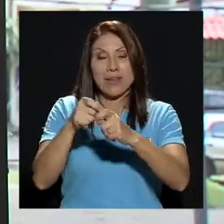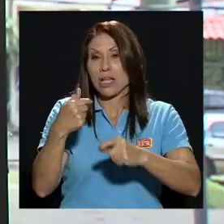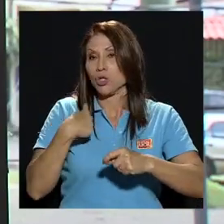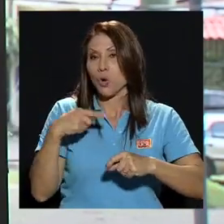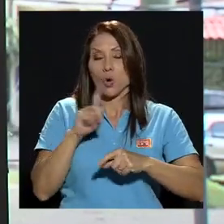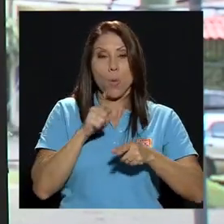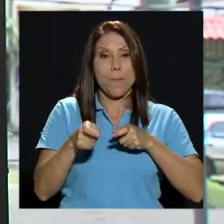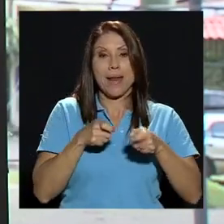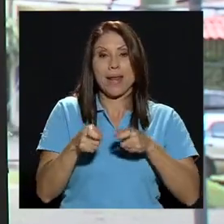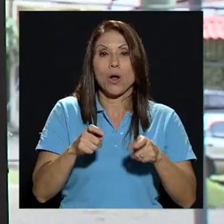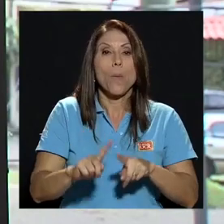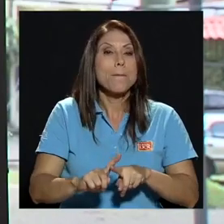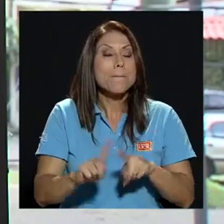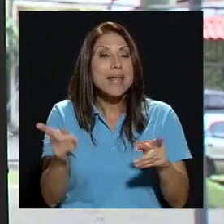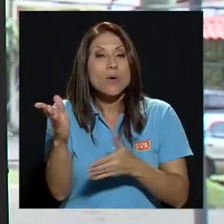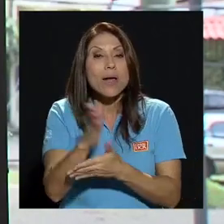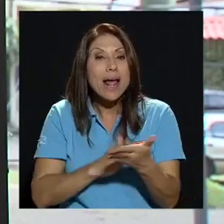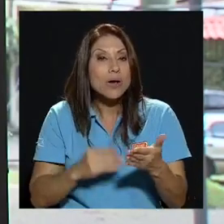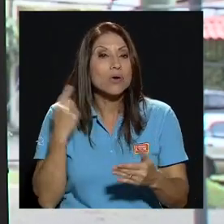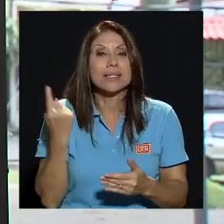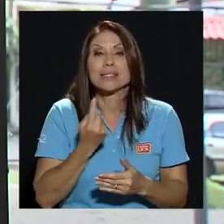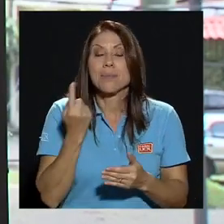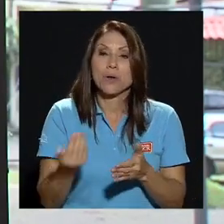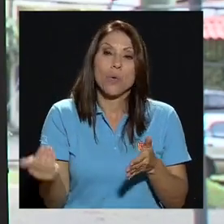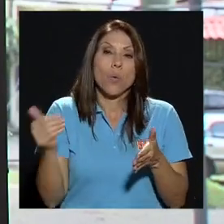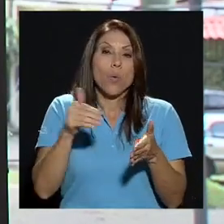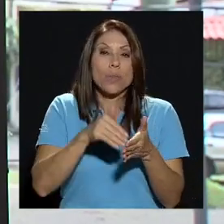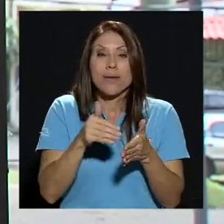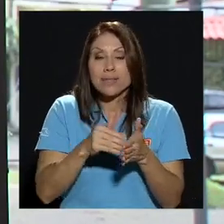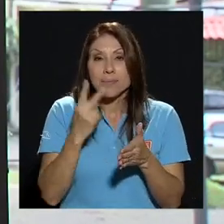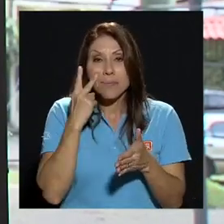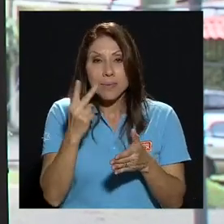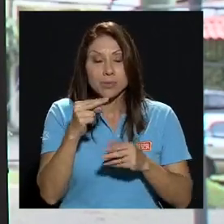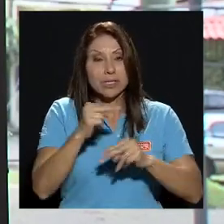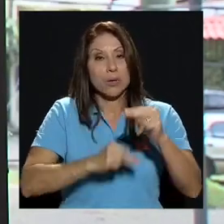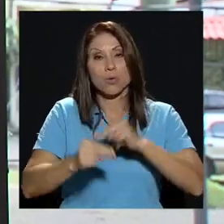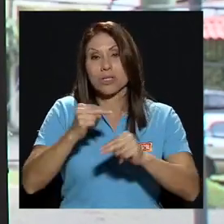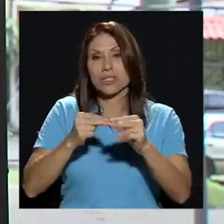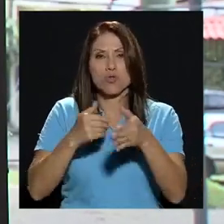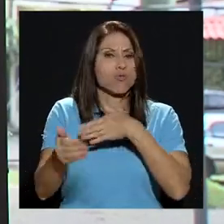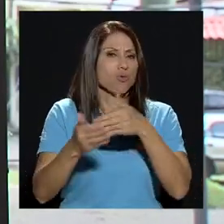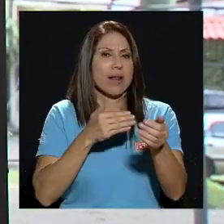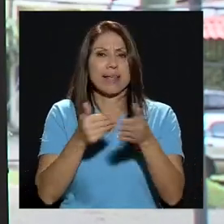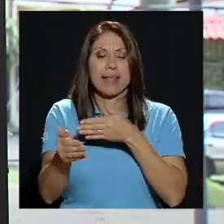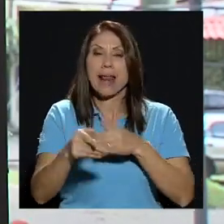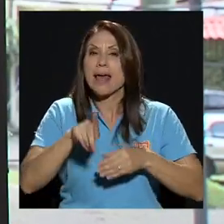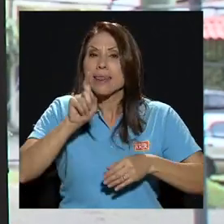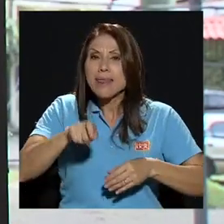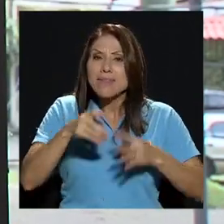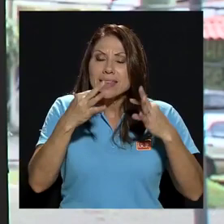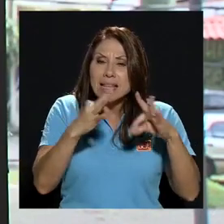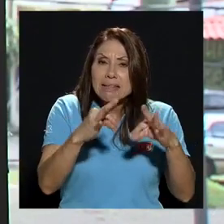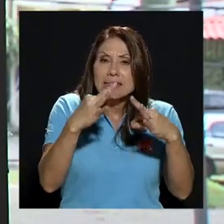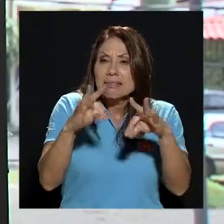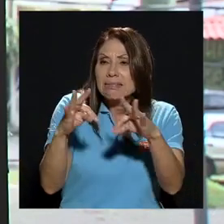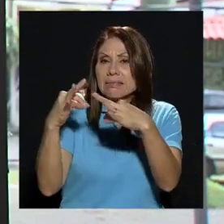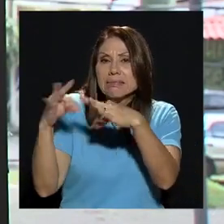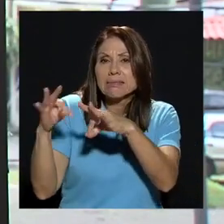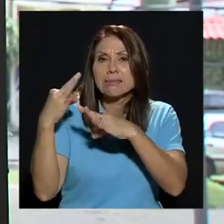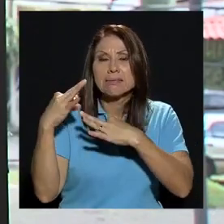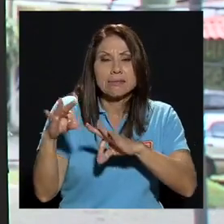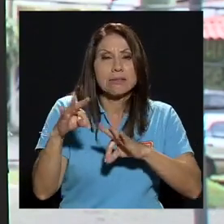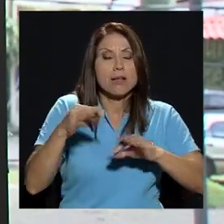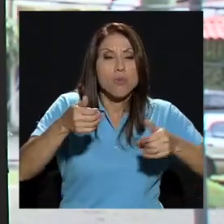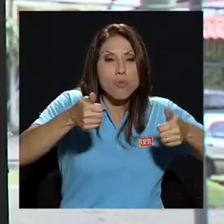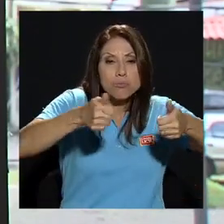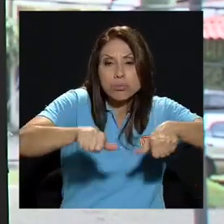en toda negociación hay que buscar un punto de consenso encuentro y veo que hay inflexibilidad de